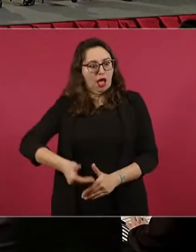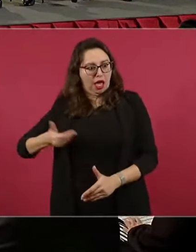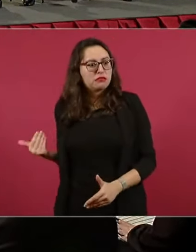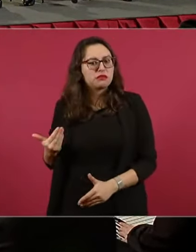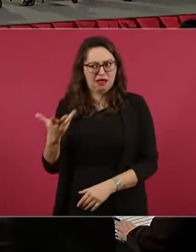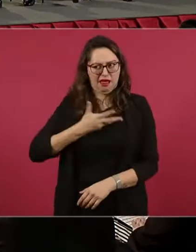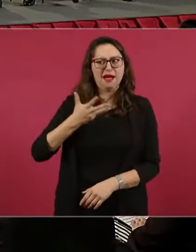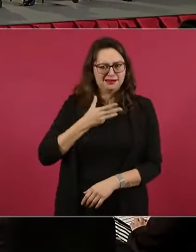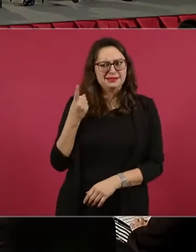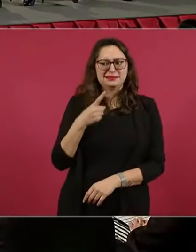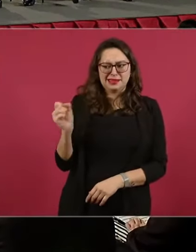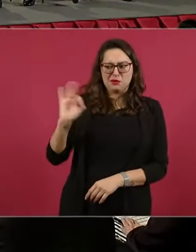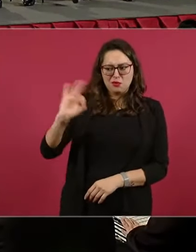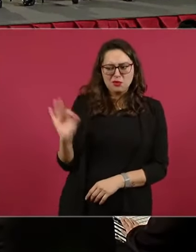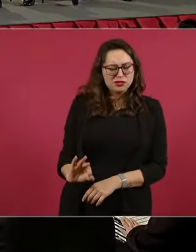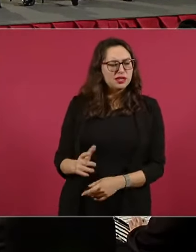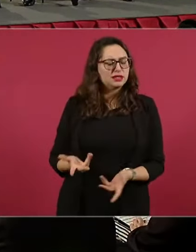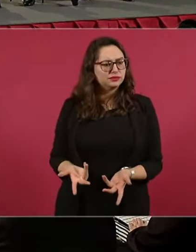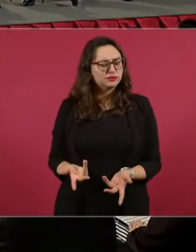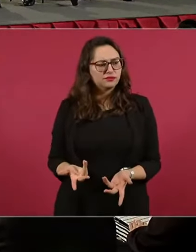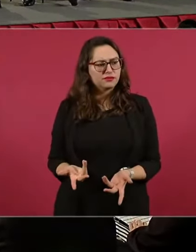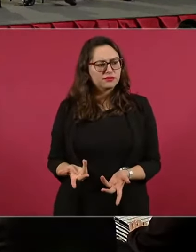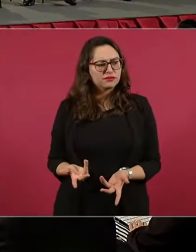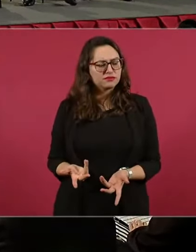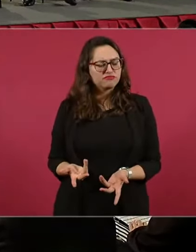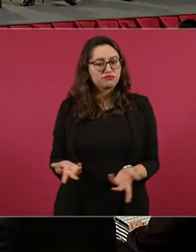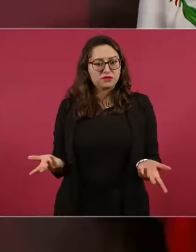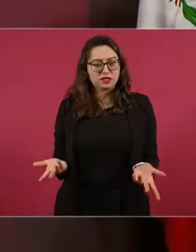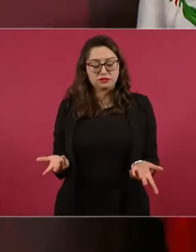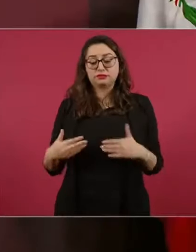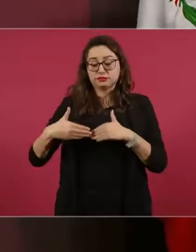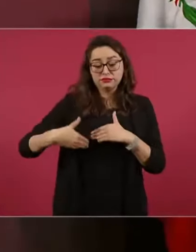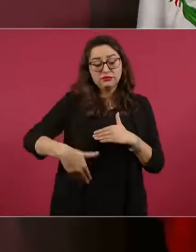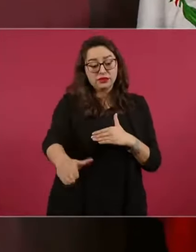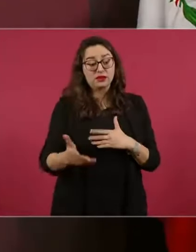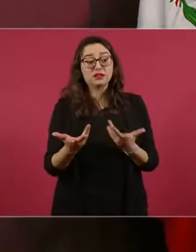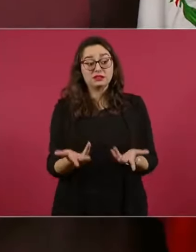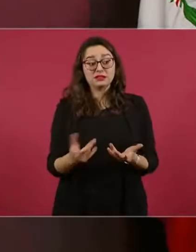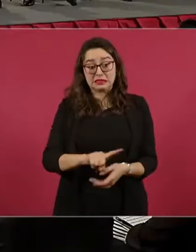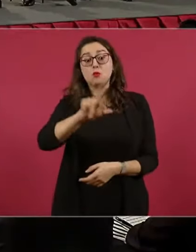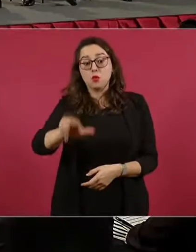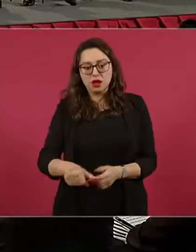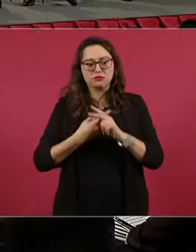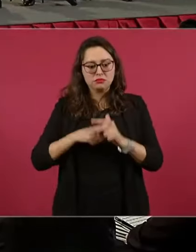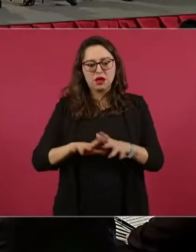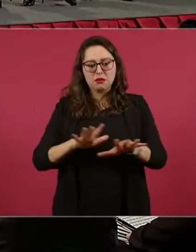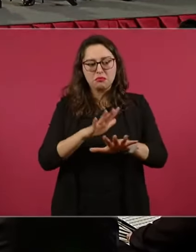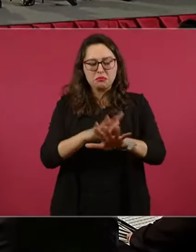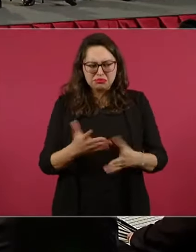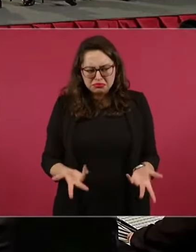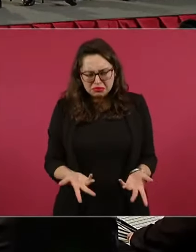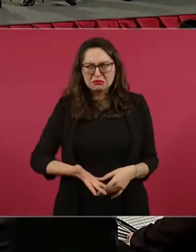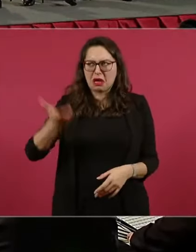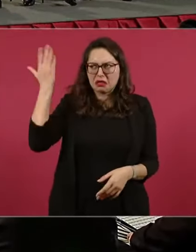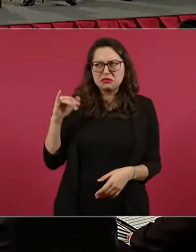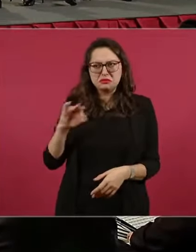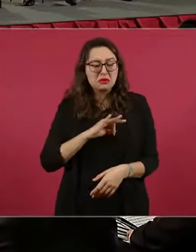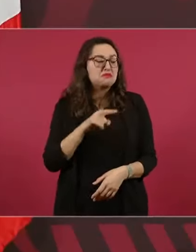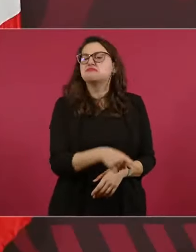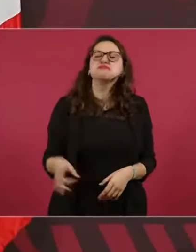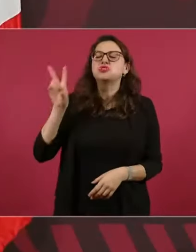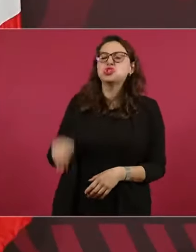Afores y las reformas a la seguridad social para privatizarlo todo, no hay forma para pagar de esa manera,